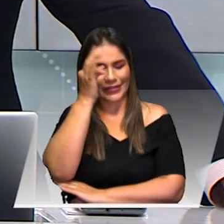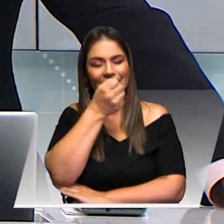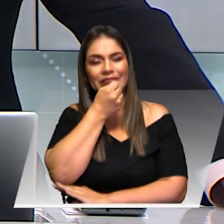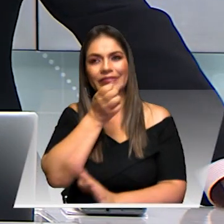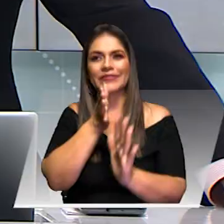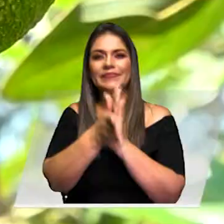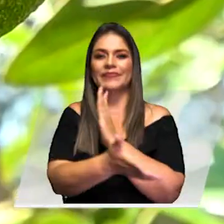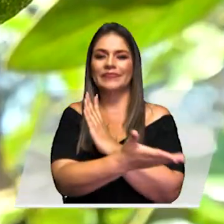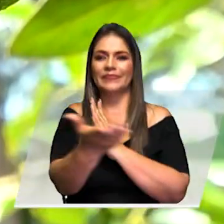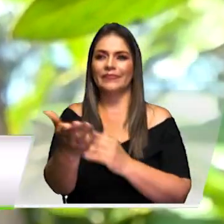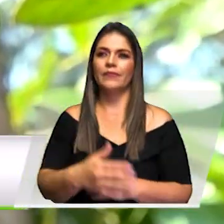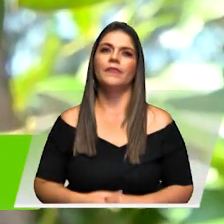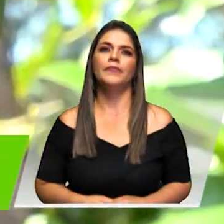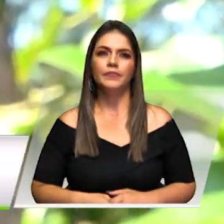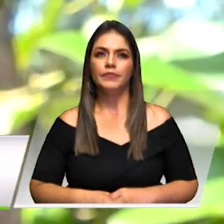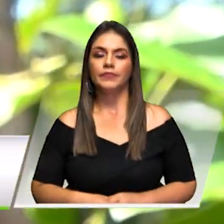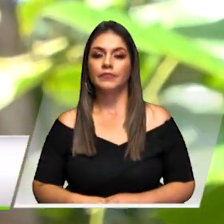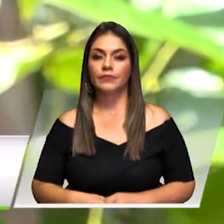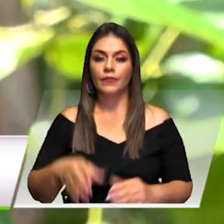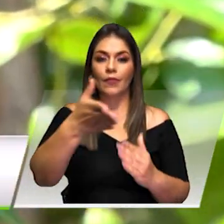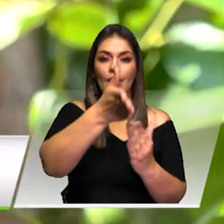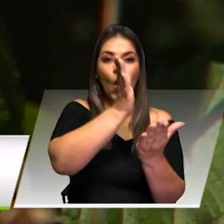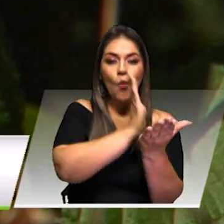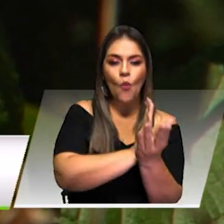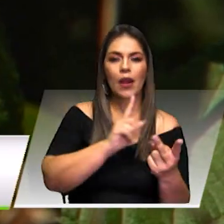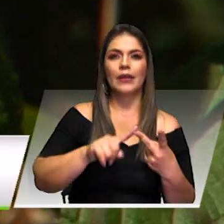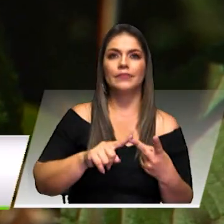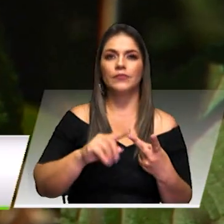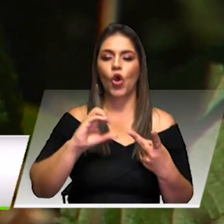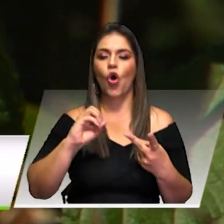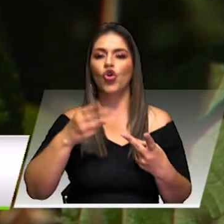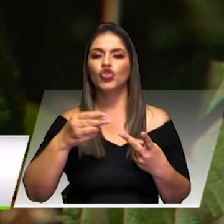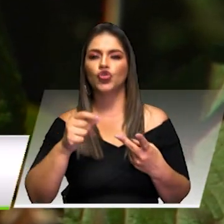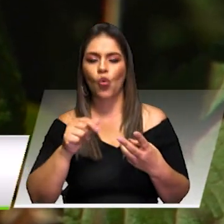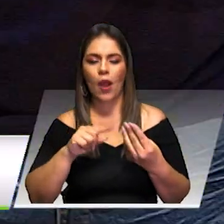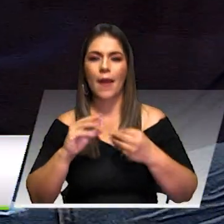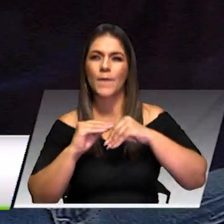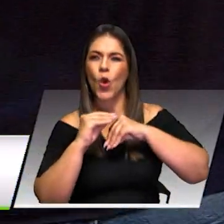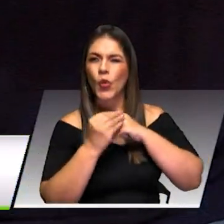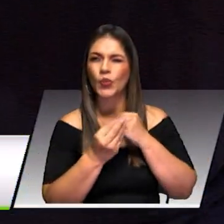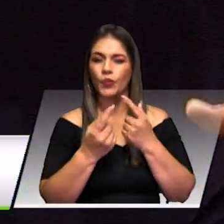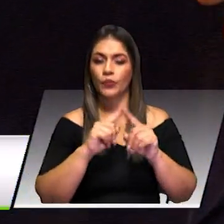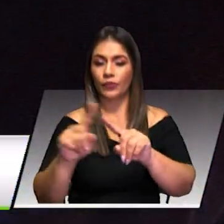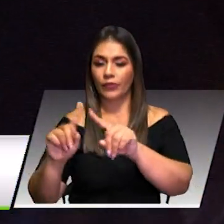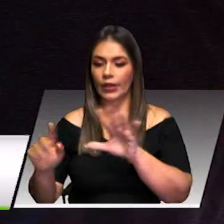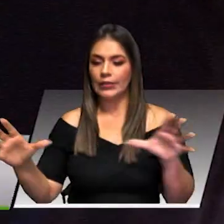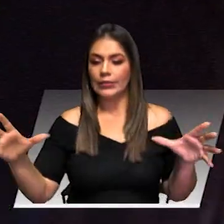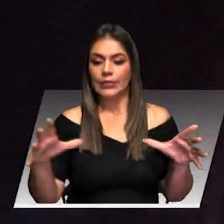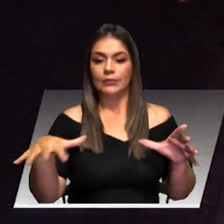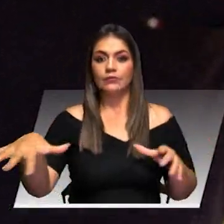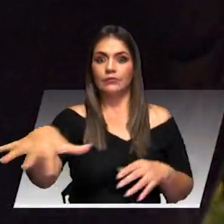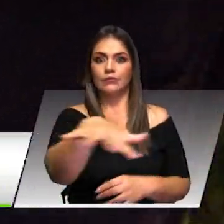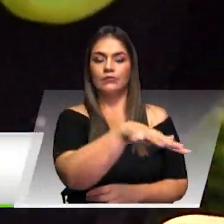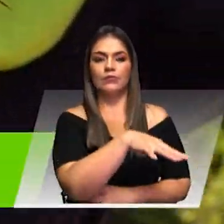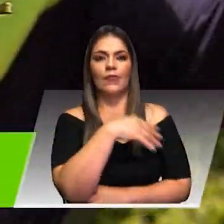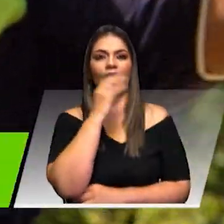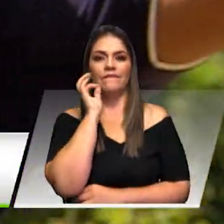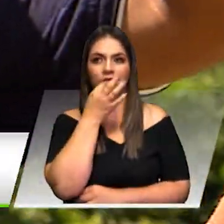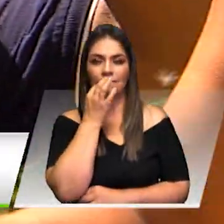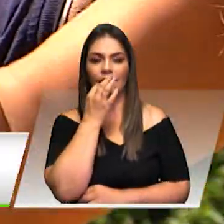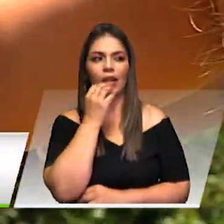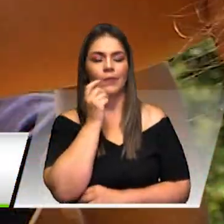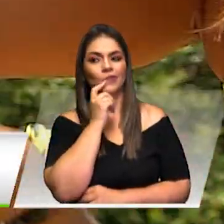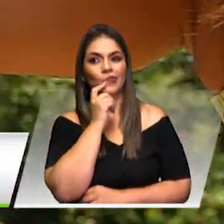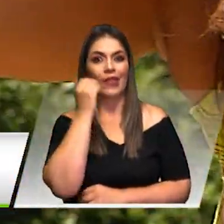Noticias. El aguacate, la uchuba y frutos exóticos son algunos de los productos identificados inicialmente para